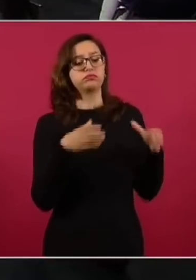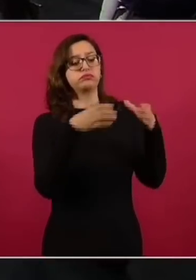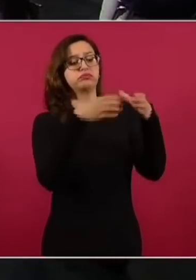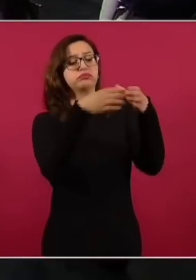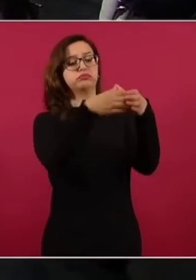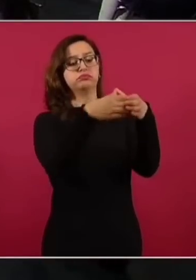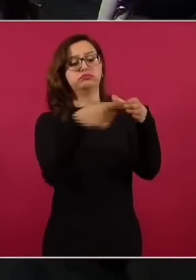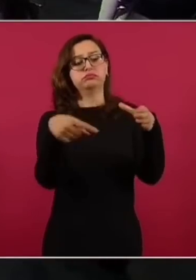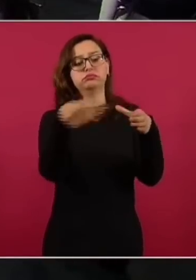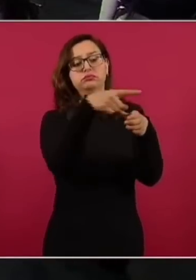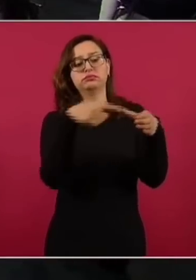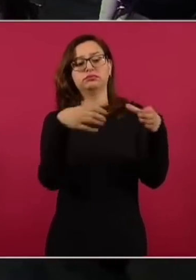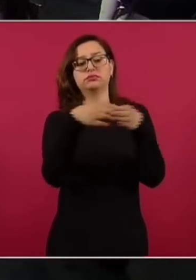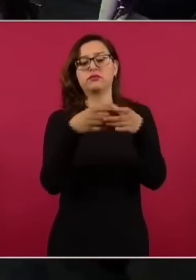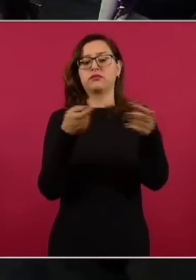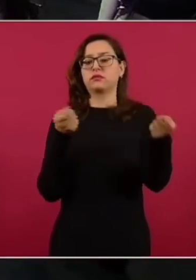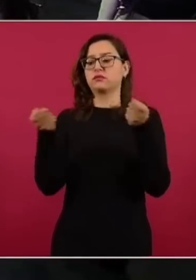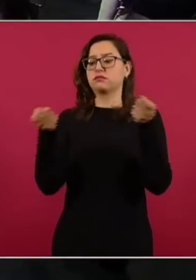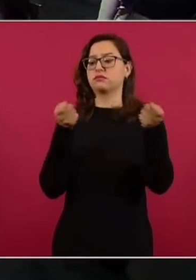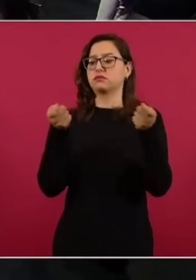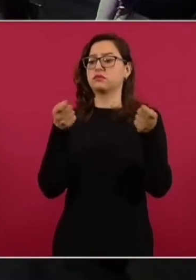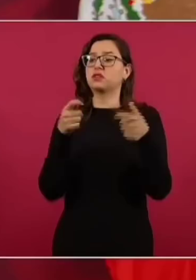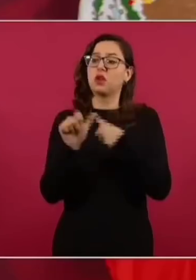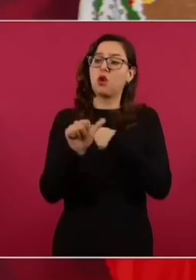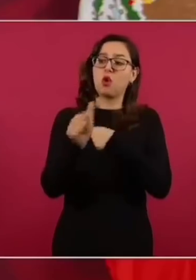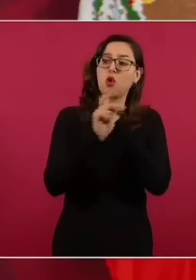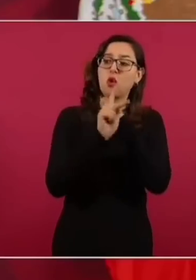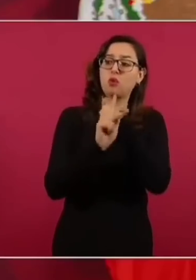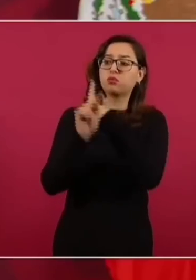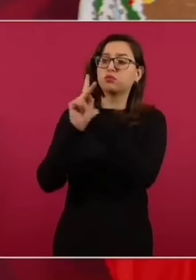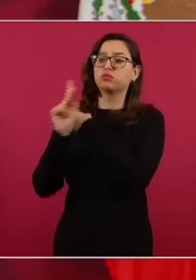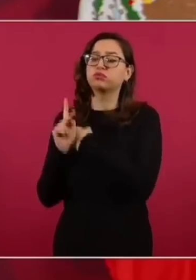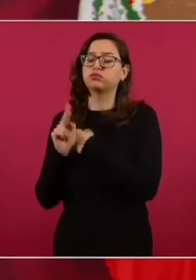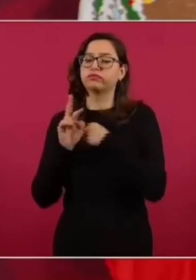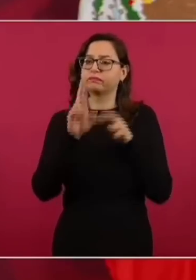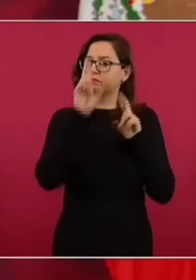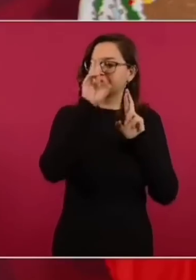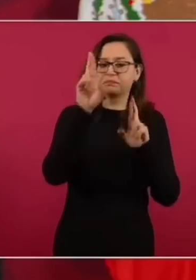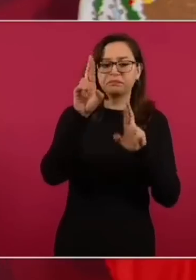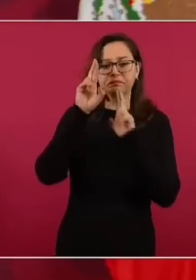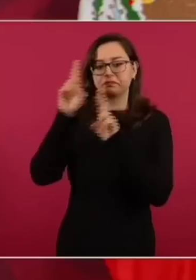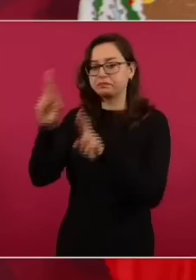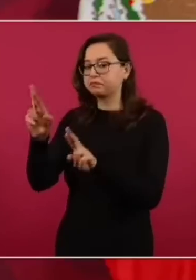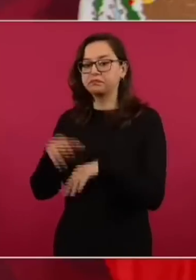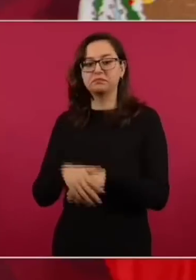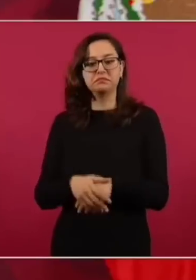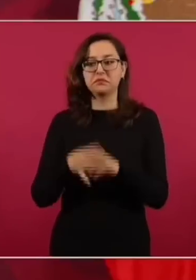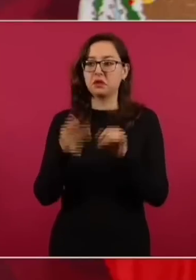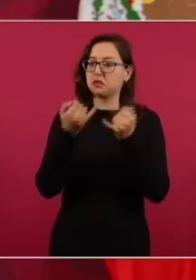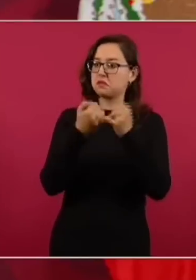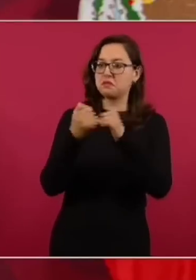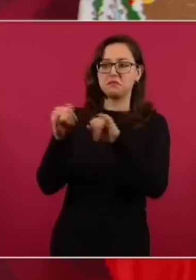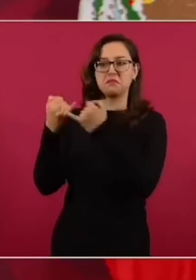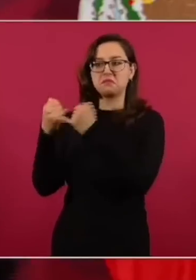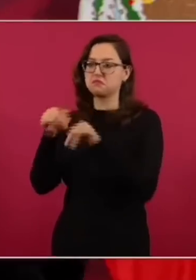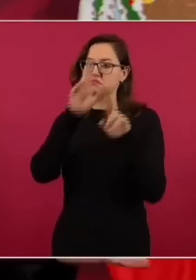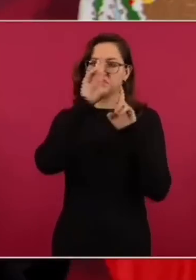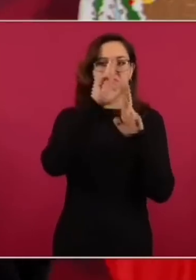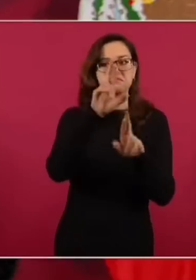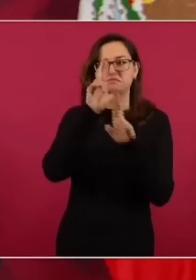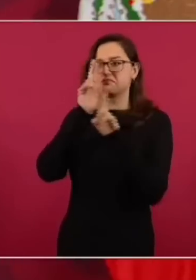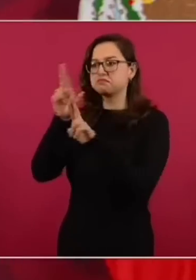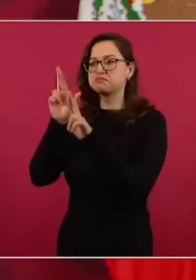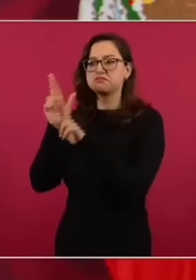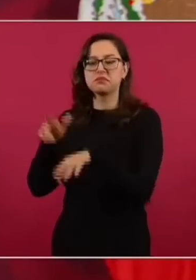no respeta, la soberanía de los pueblos, la independencia de los países, si nosotros nos